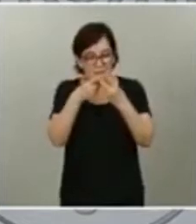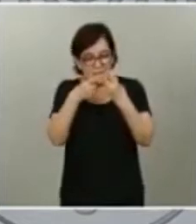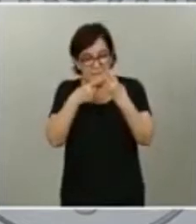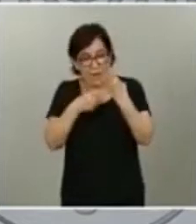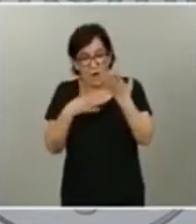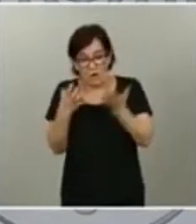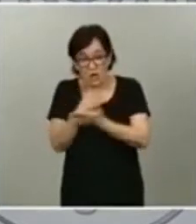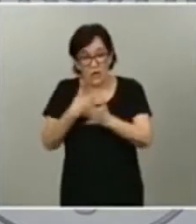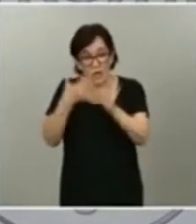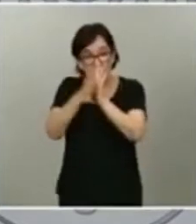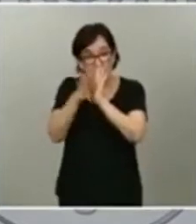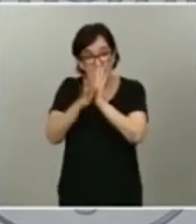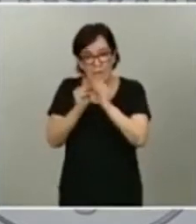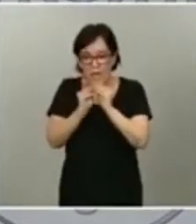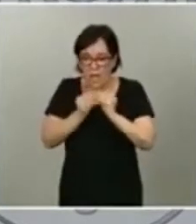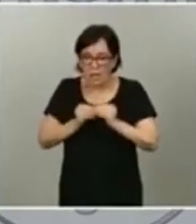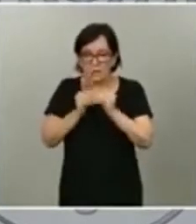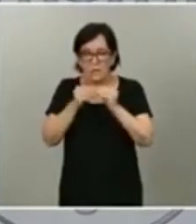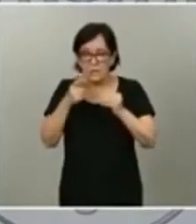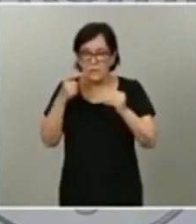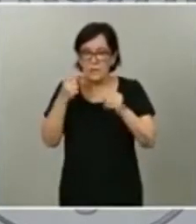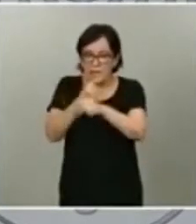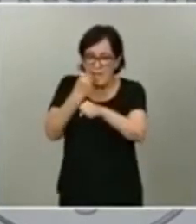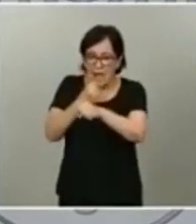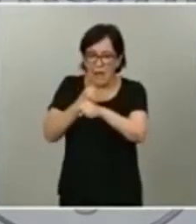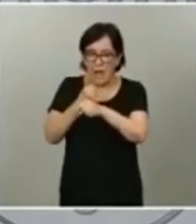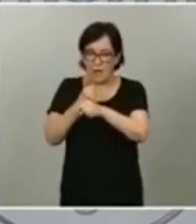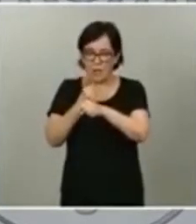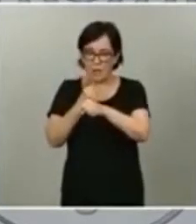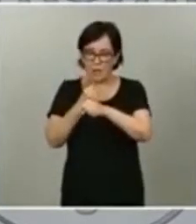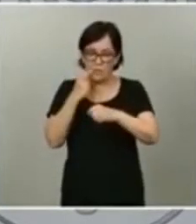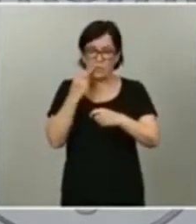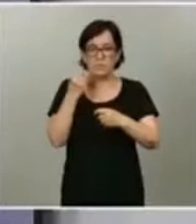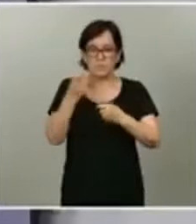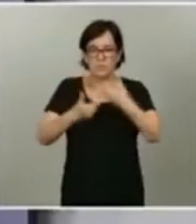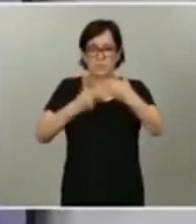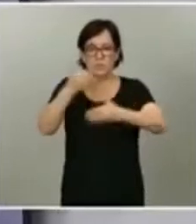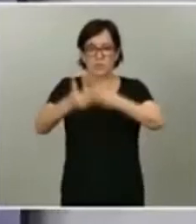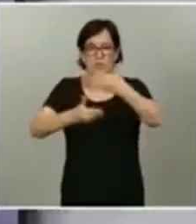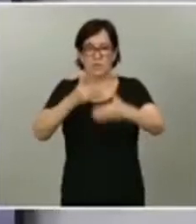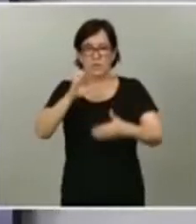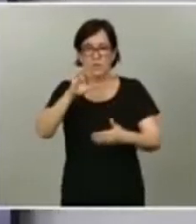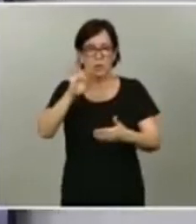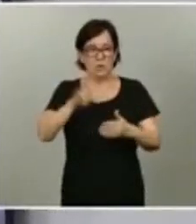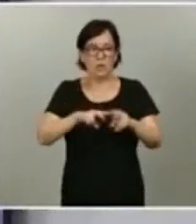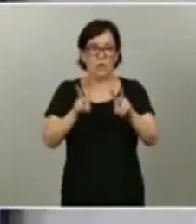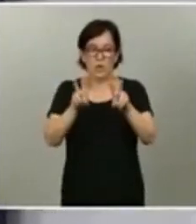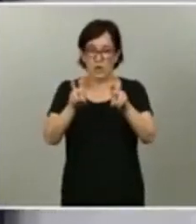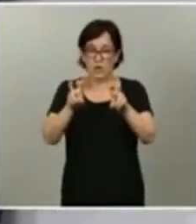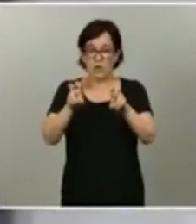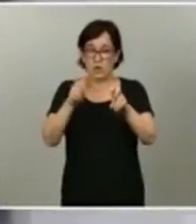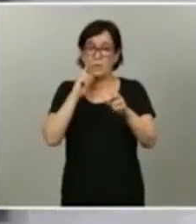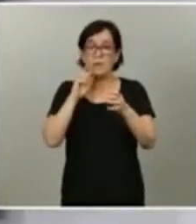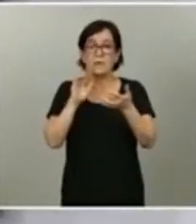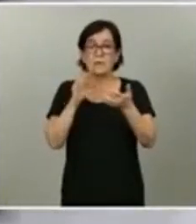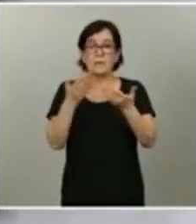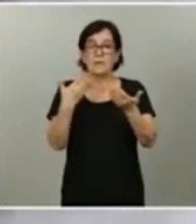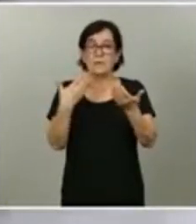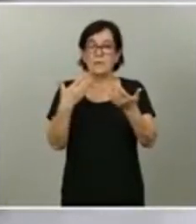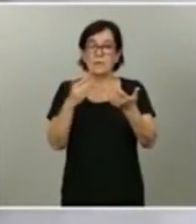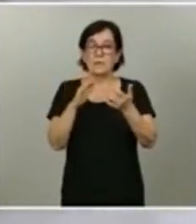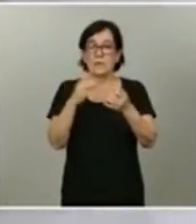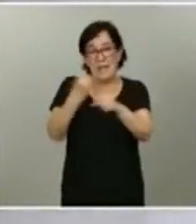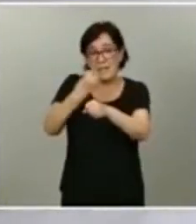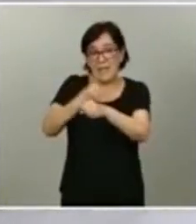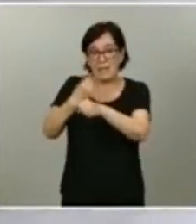se está montando en este esquema de progresión de los ERTE en este nuevo marco de relaciones laborales es que